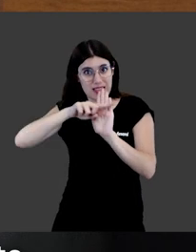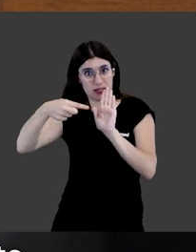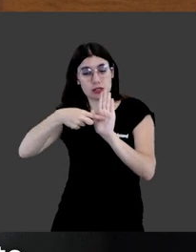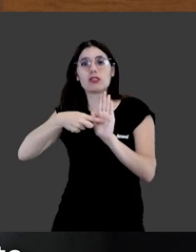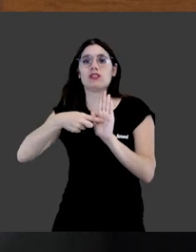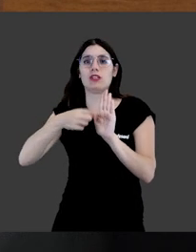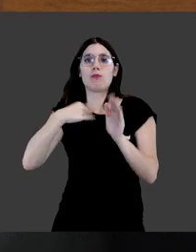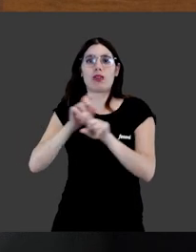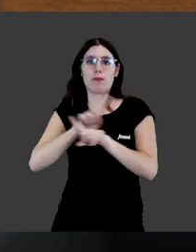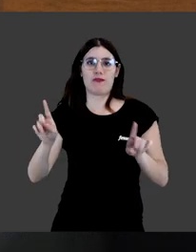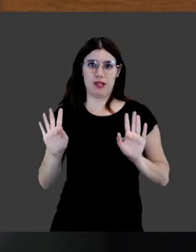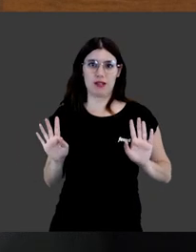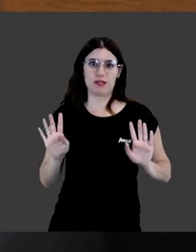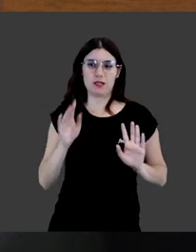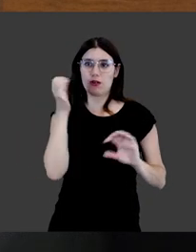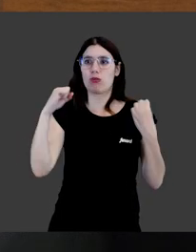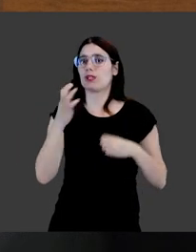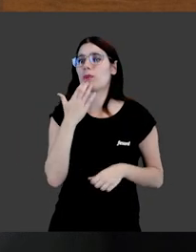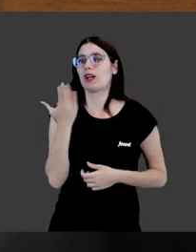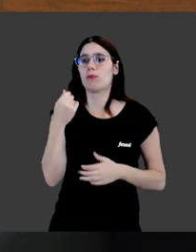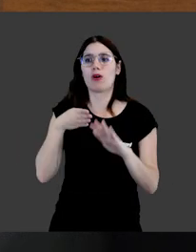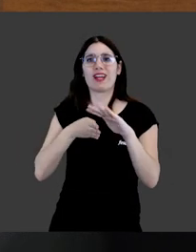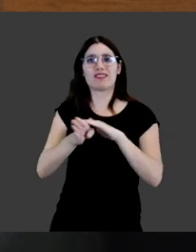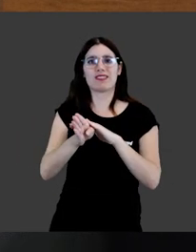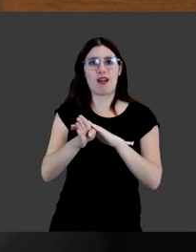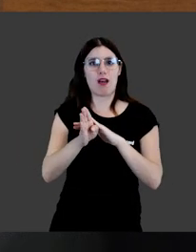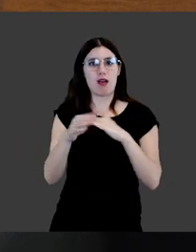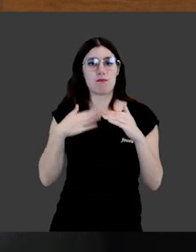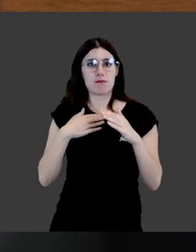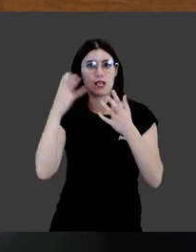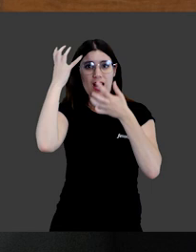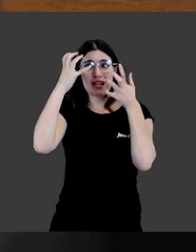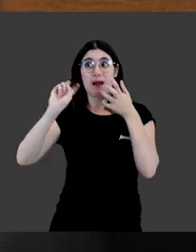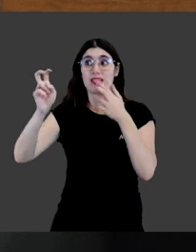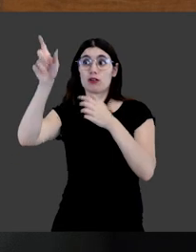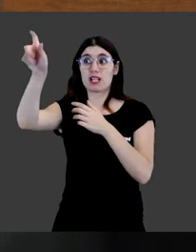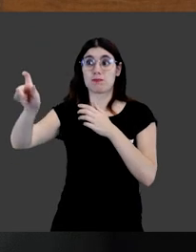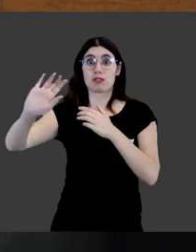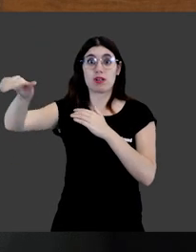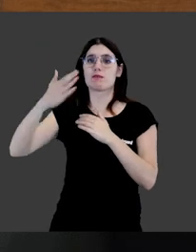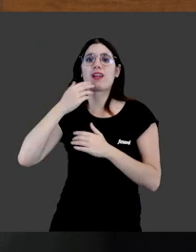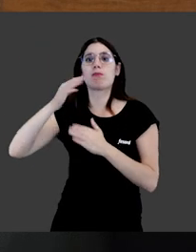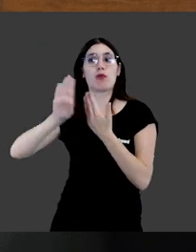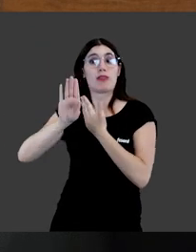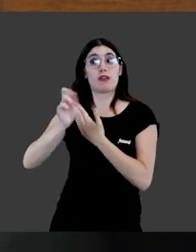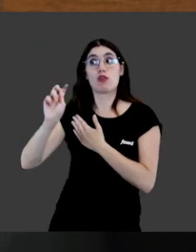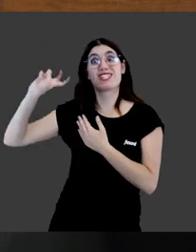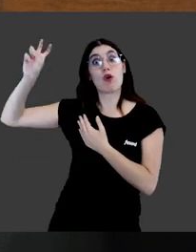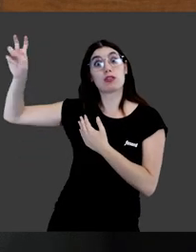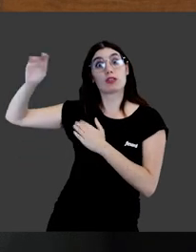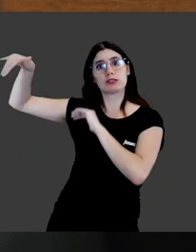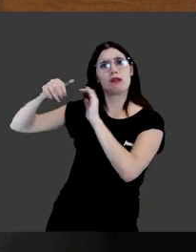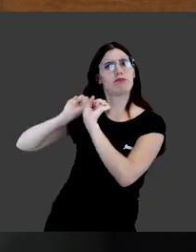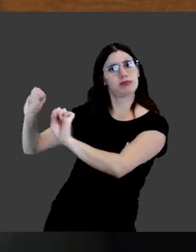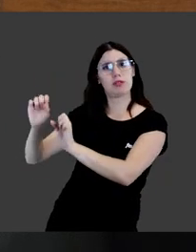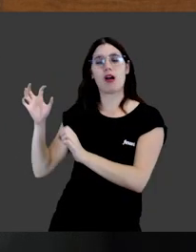llegar a su puesto donde se pudieran prohibir conductas como, por ejemplo, que entrara el animal de compañía de otras personas que no fueran vecinos al